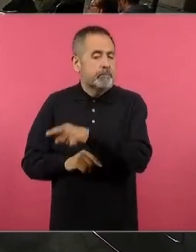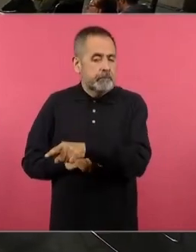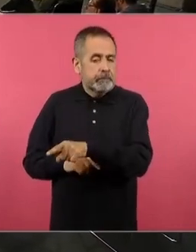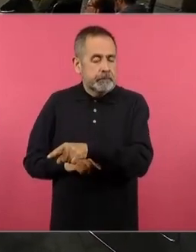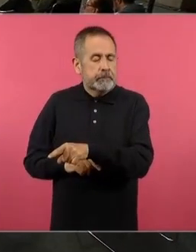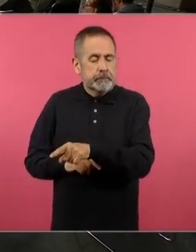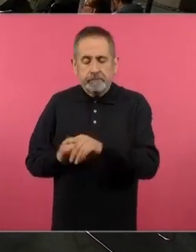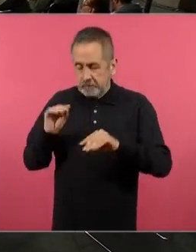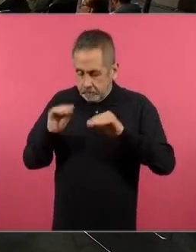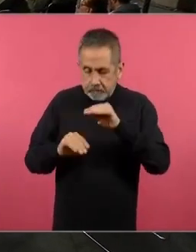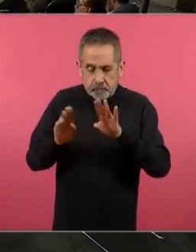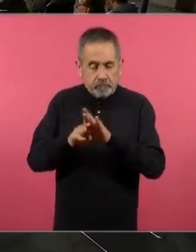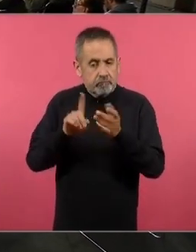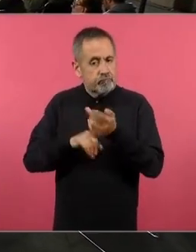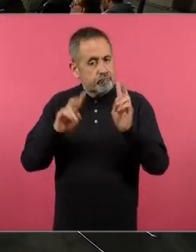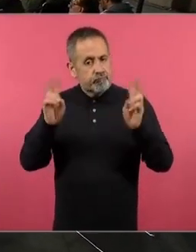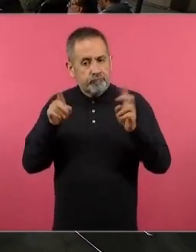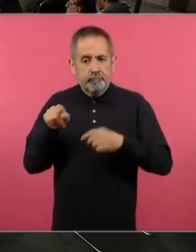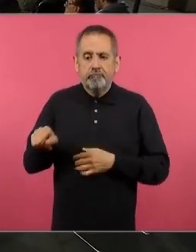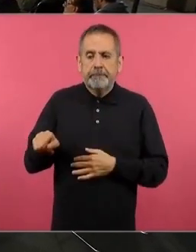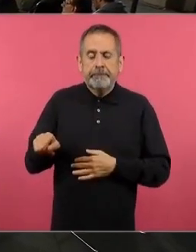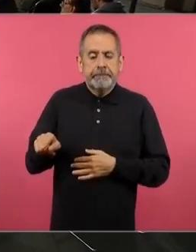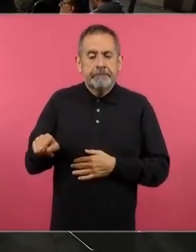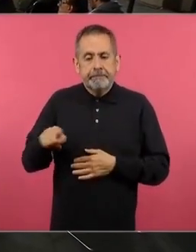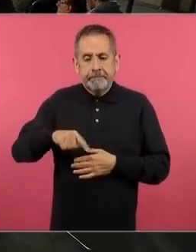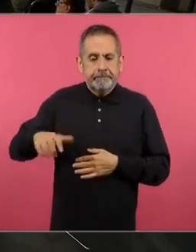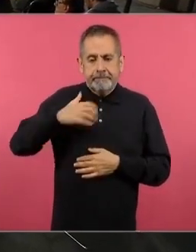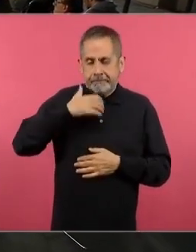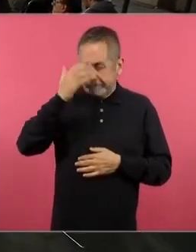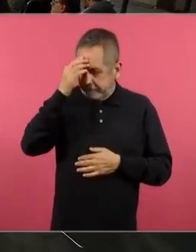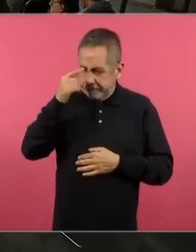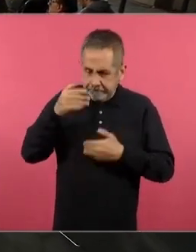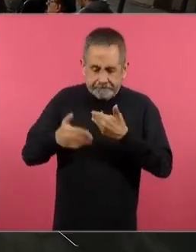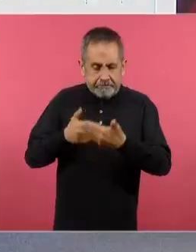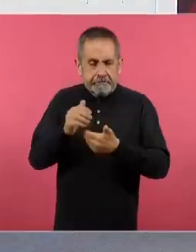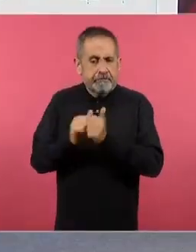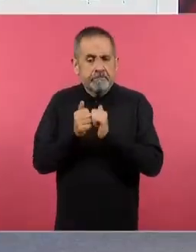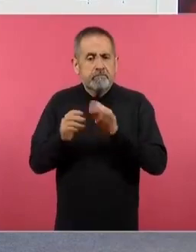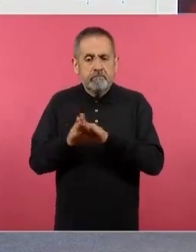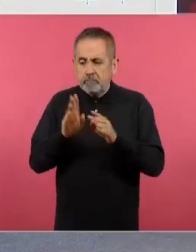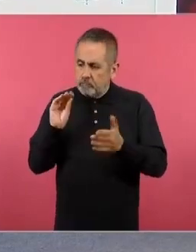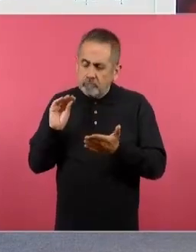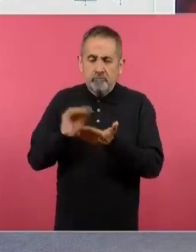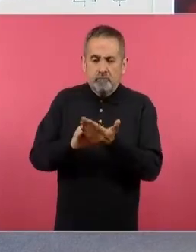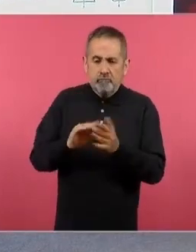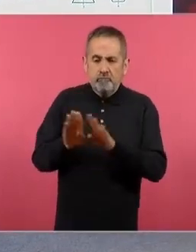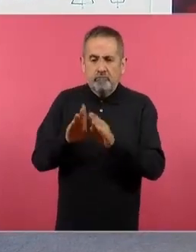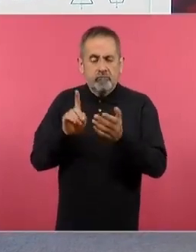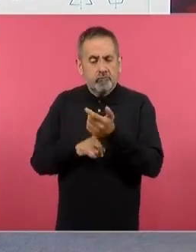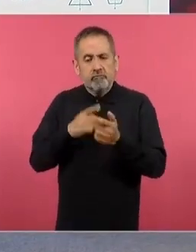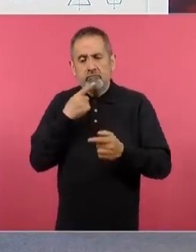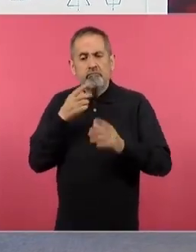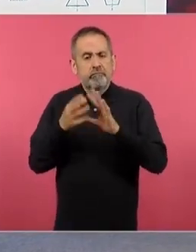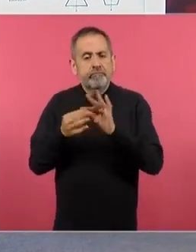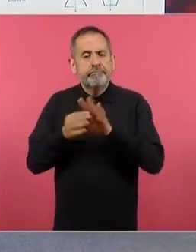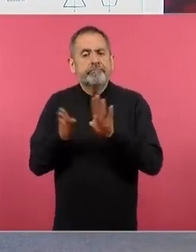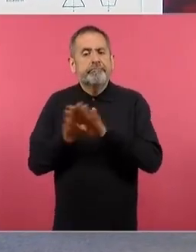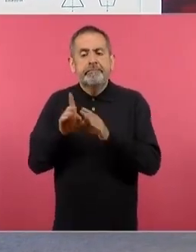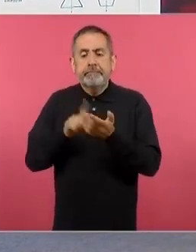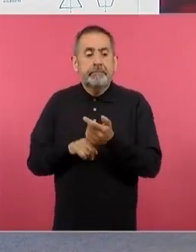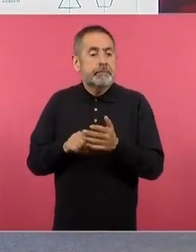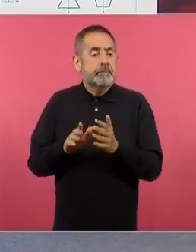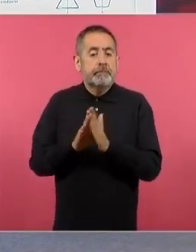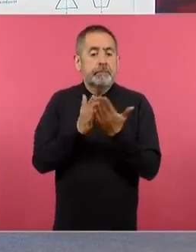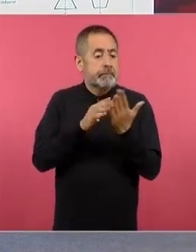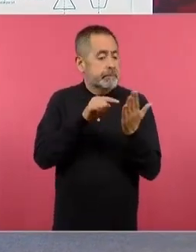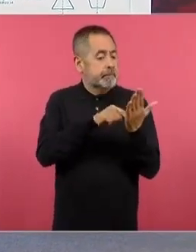y al introducirlos al tema, y vemos estos conocimientos previos, incorporamos desde la vinculación con el libro